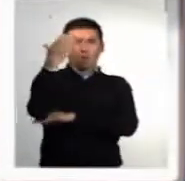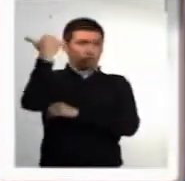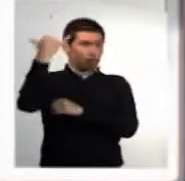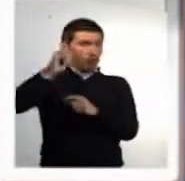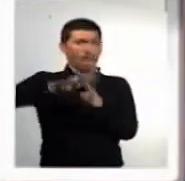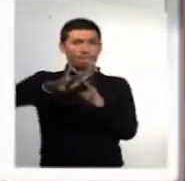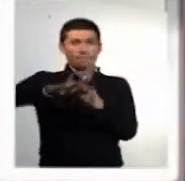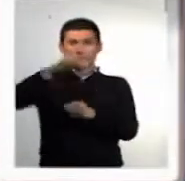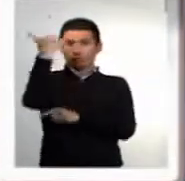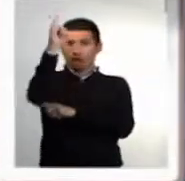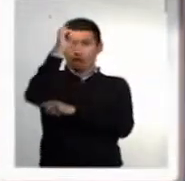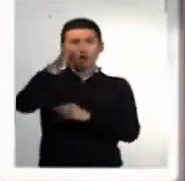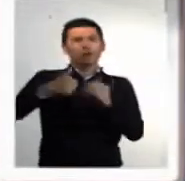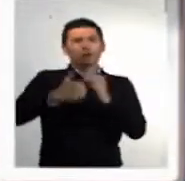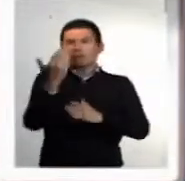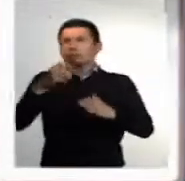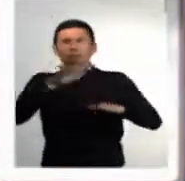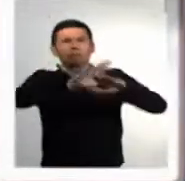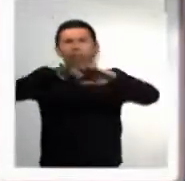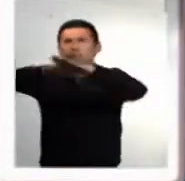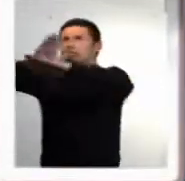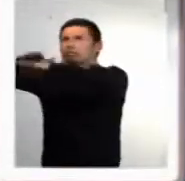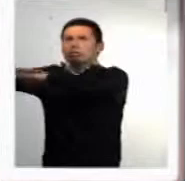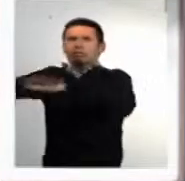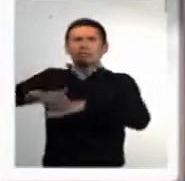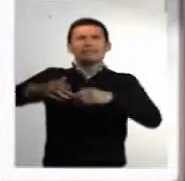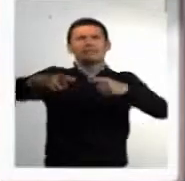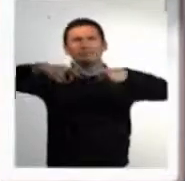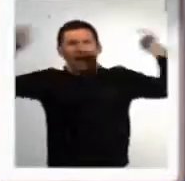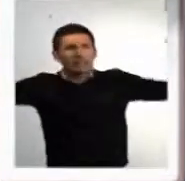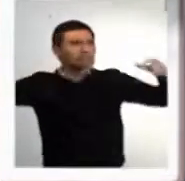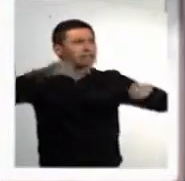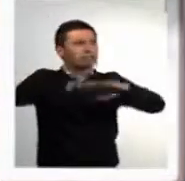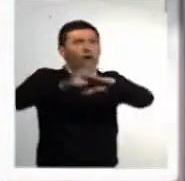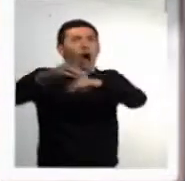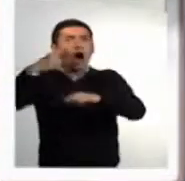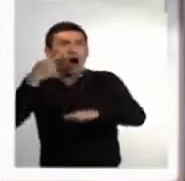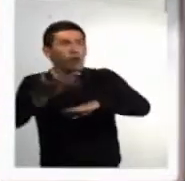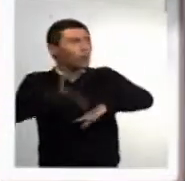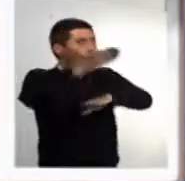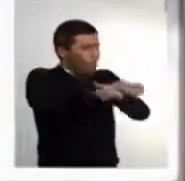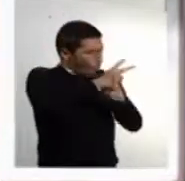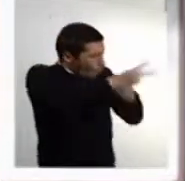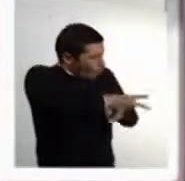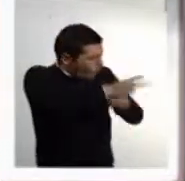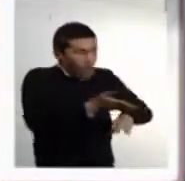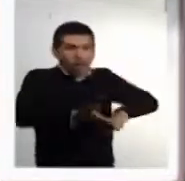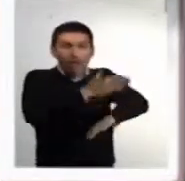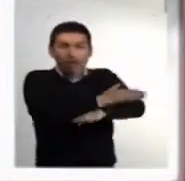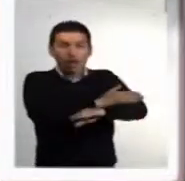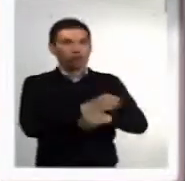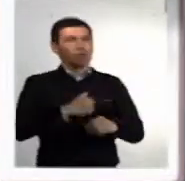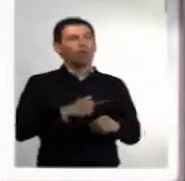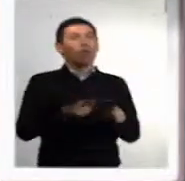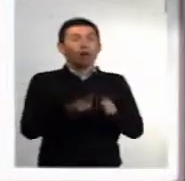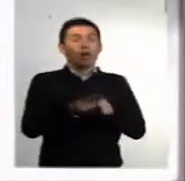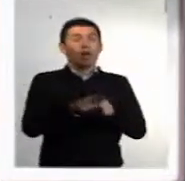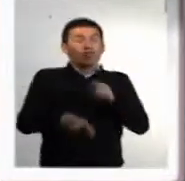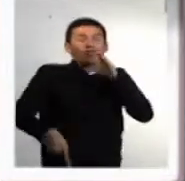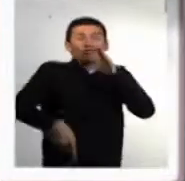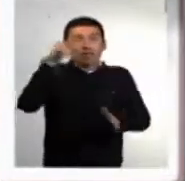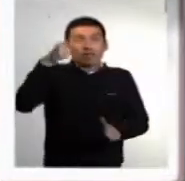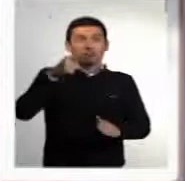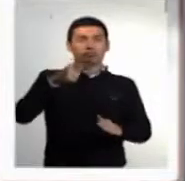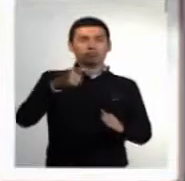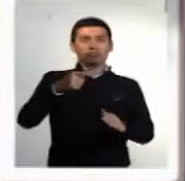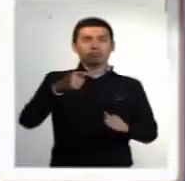Colombia, lográramos hacer unas campañas de prevención gigantescas. Que evitaran, evitarían, no